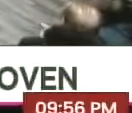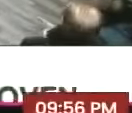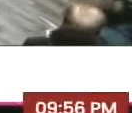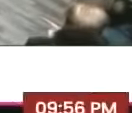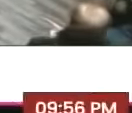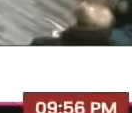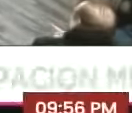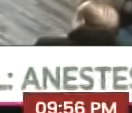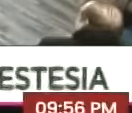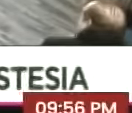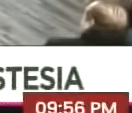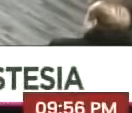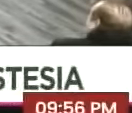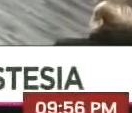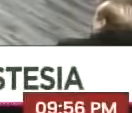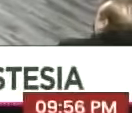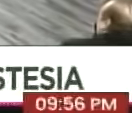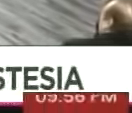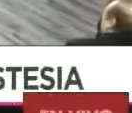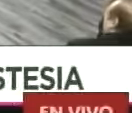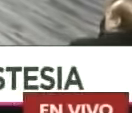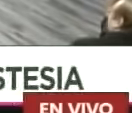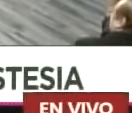¡Ah! ¡Ah! ¡Ah! ¡Ah!